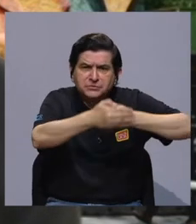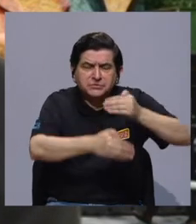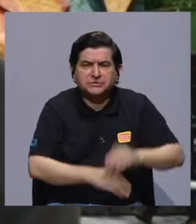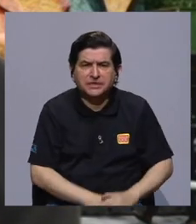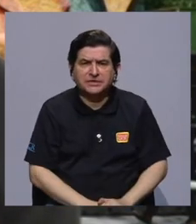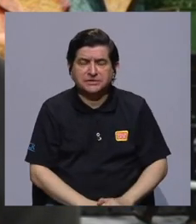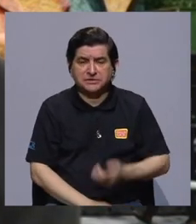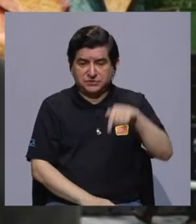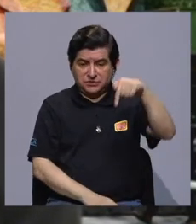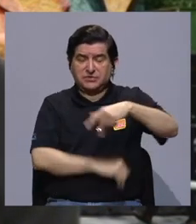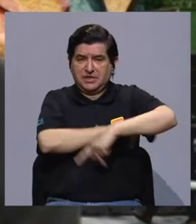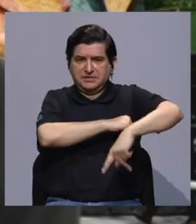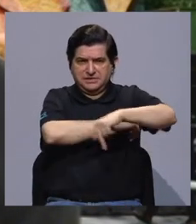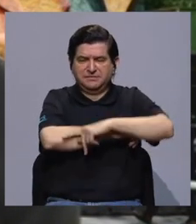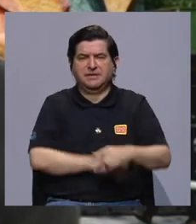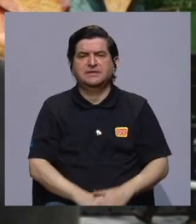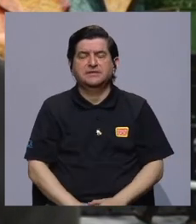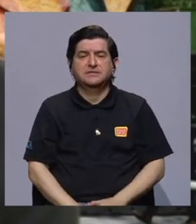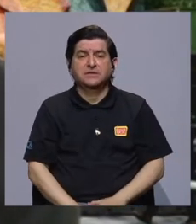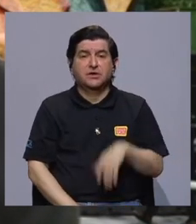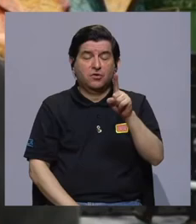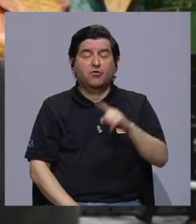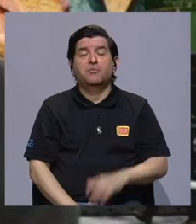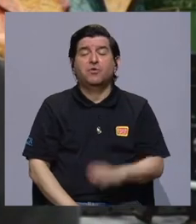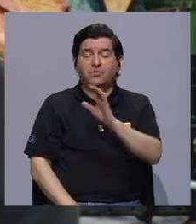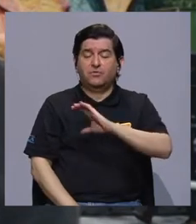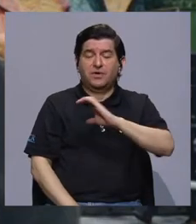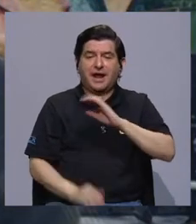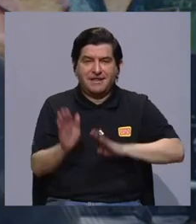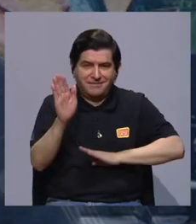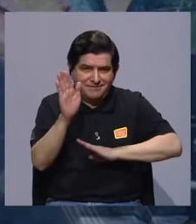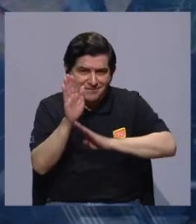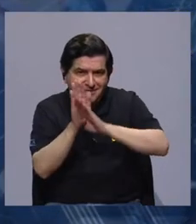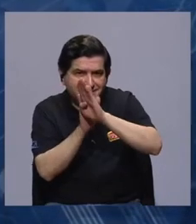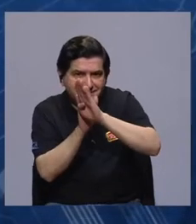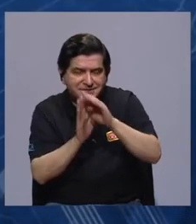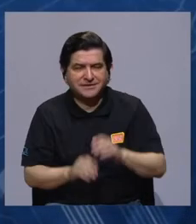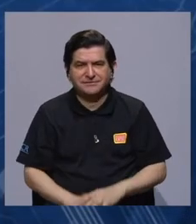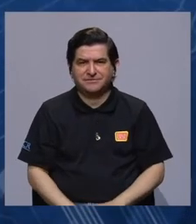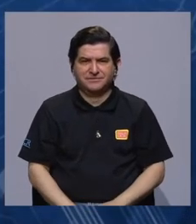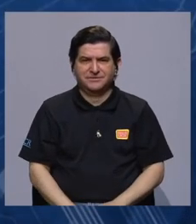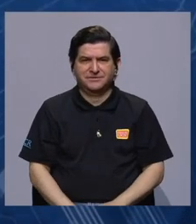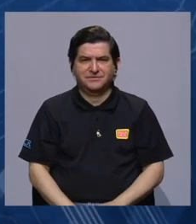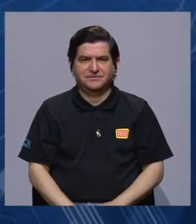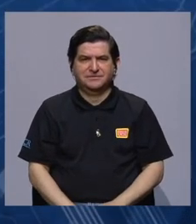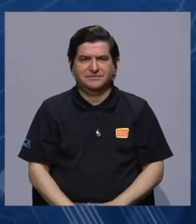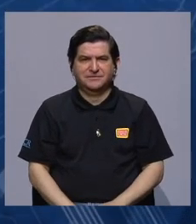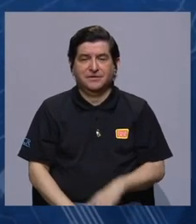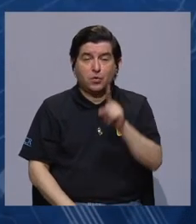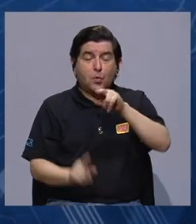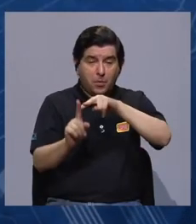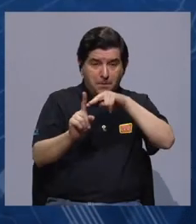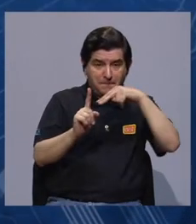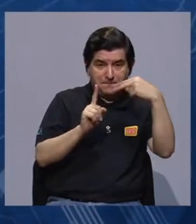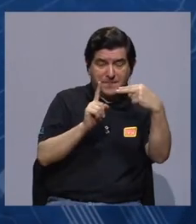de nuestro país como factor de desarrollo. Hay un paradigma, digamos,